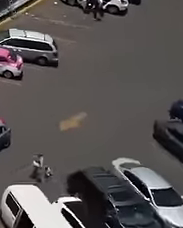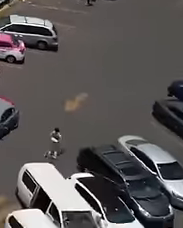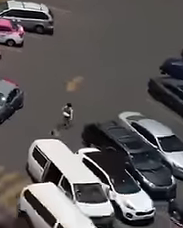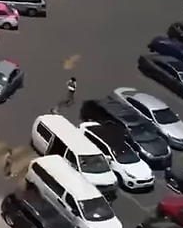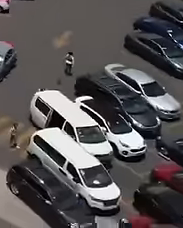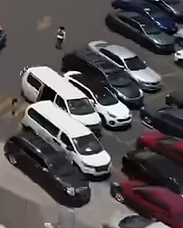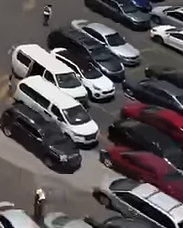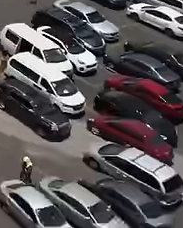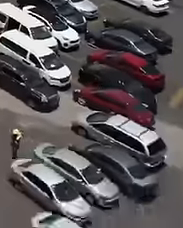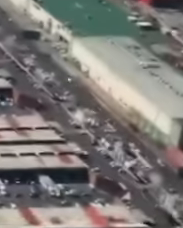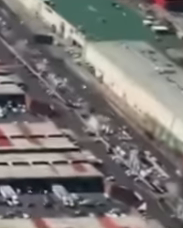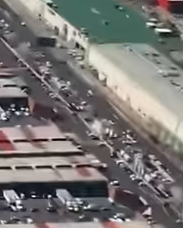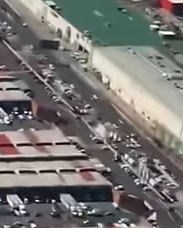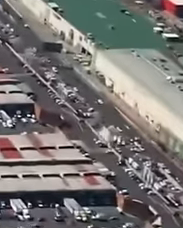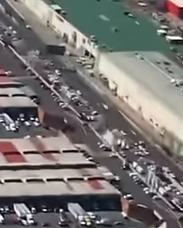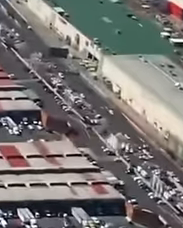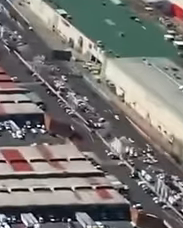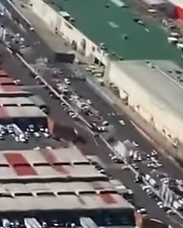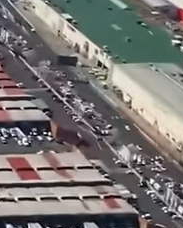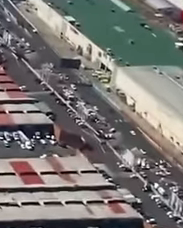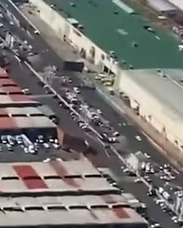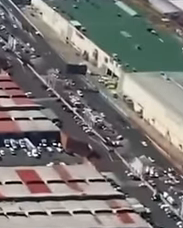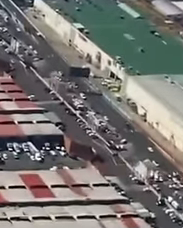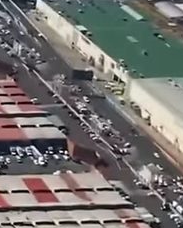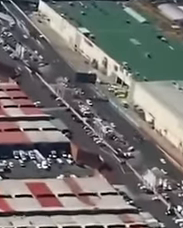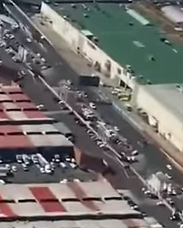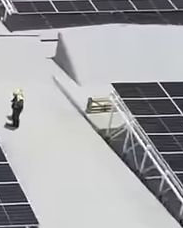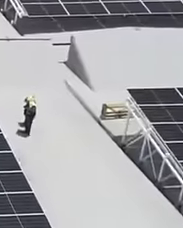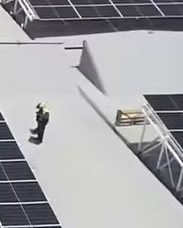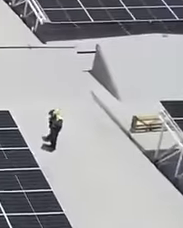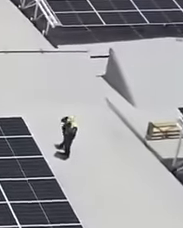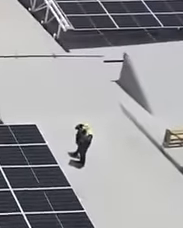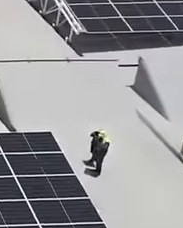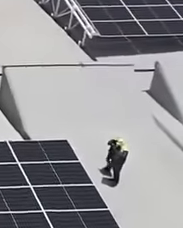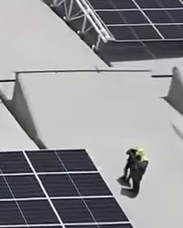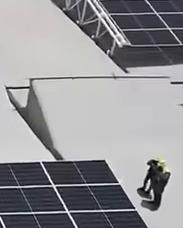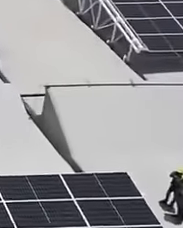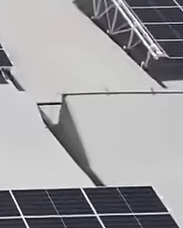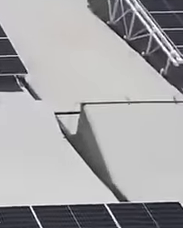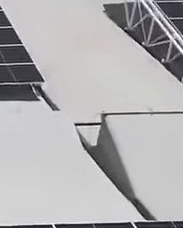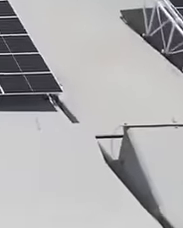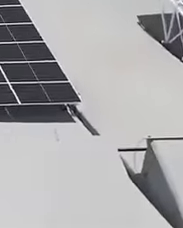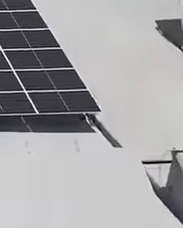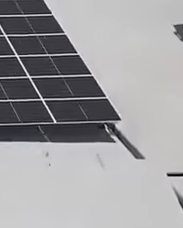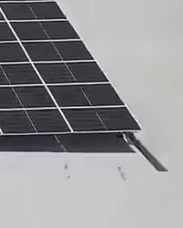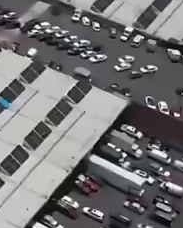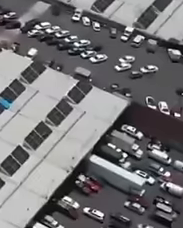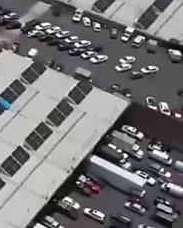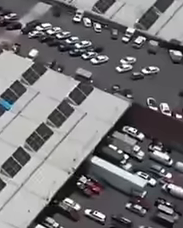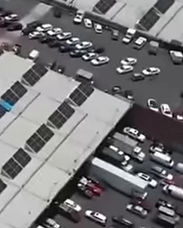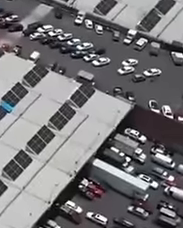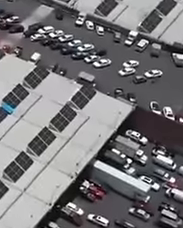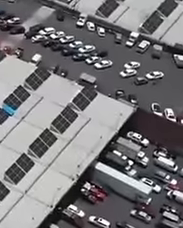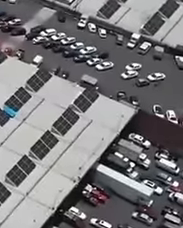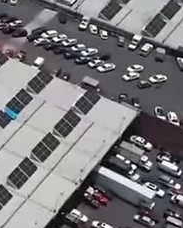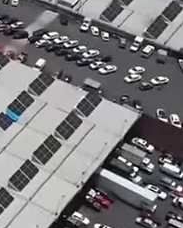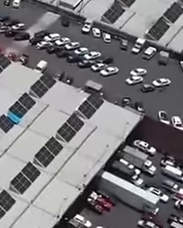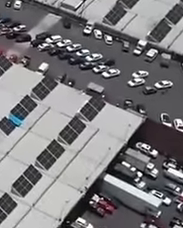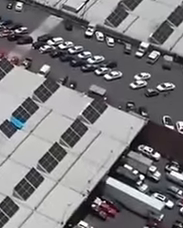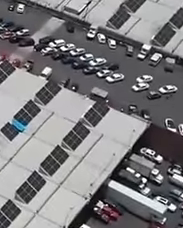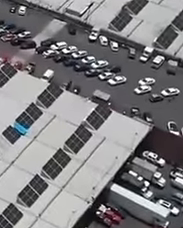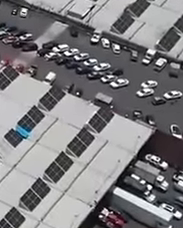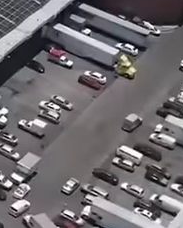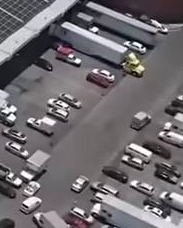de hoy, la inauguración de la planta fotovoltaica más grande del mundo, instalada en los techos de la central de